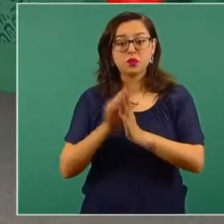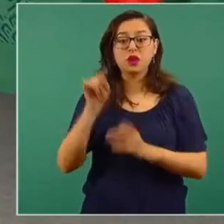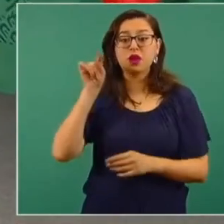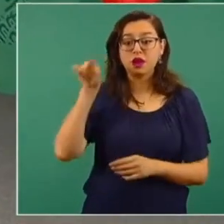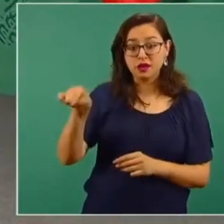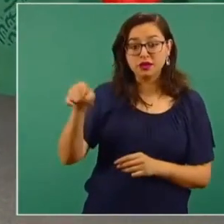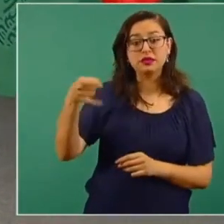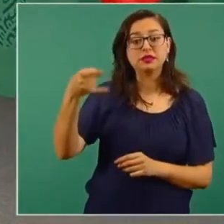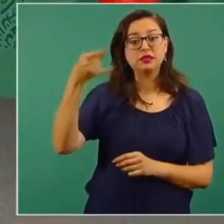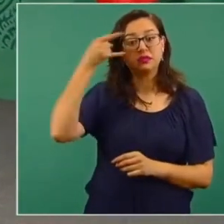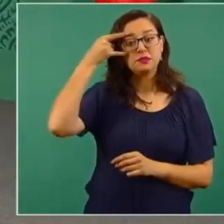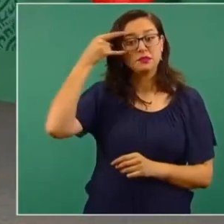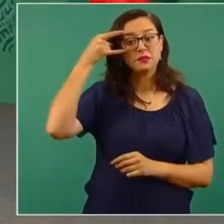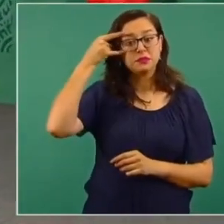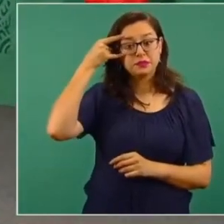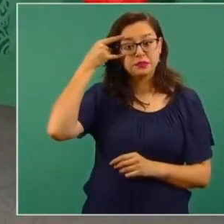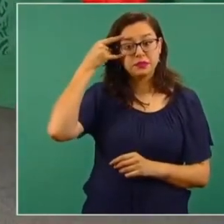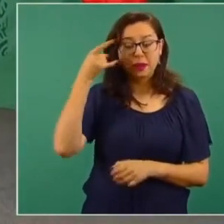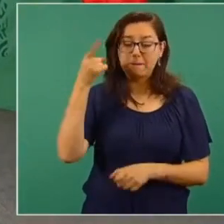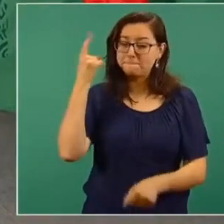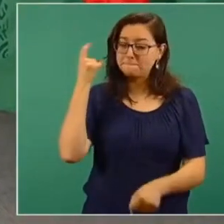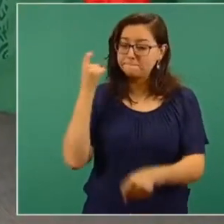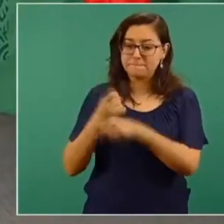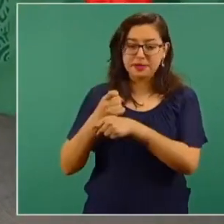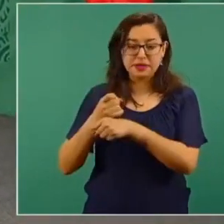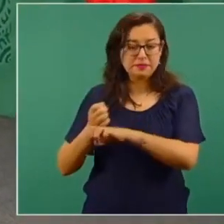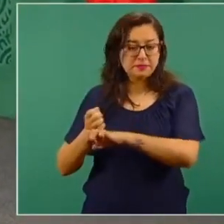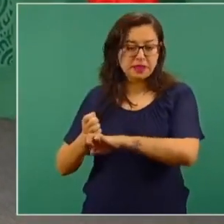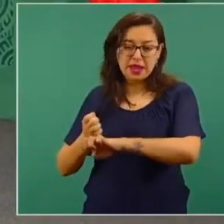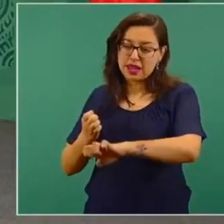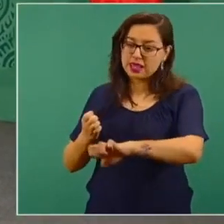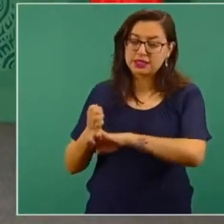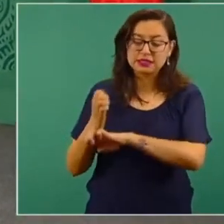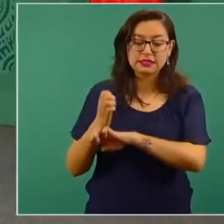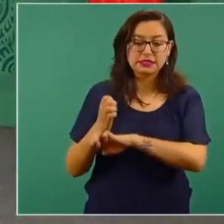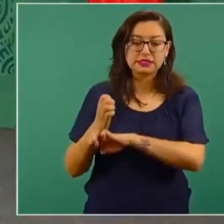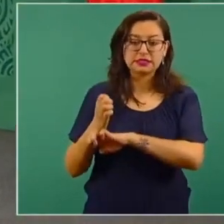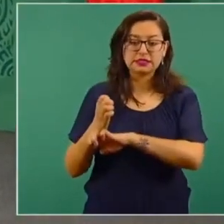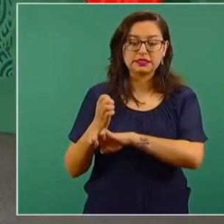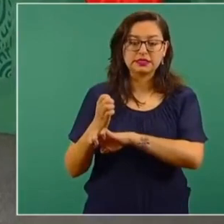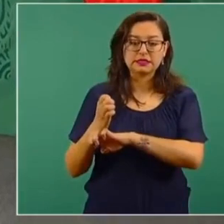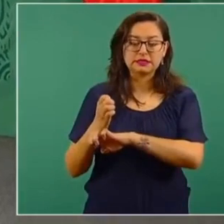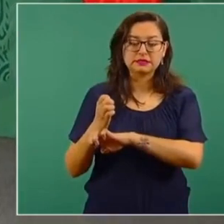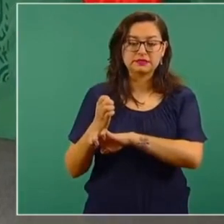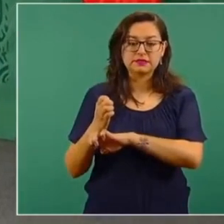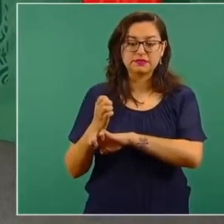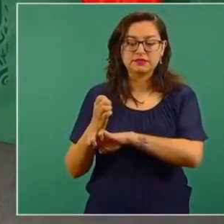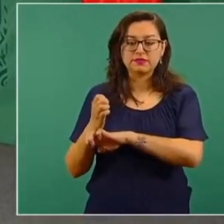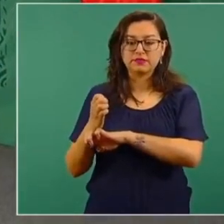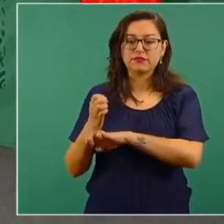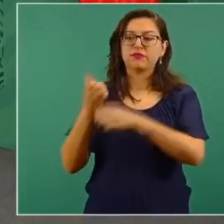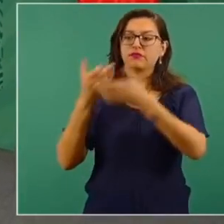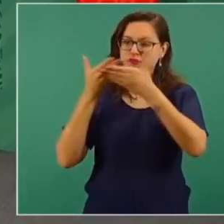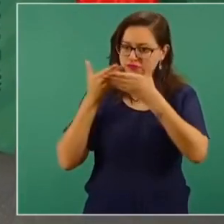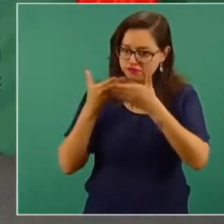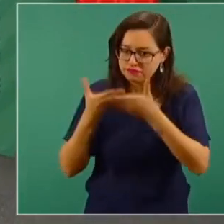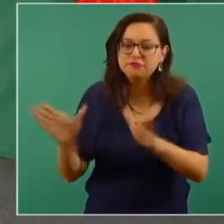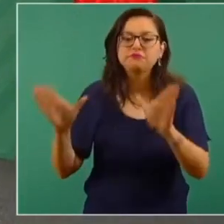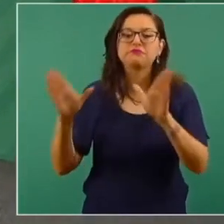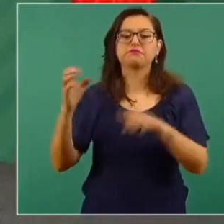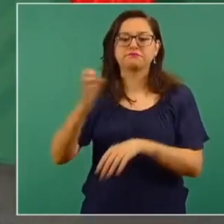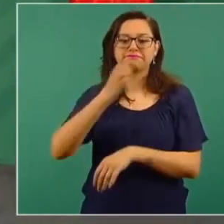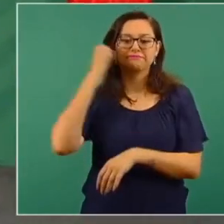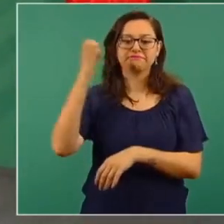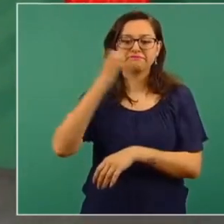el primer estado en el reinicio de las